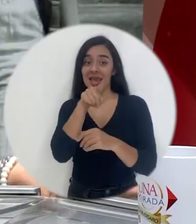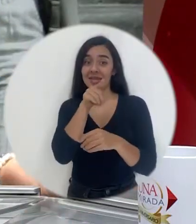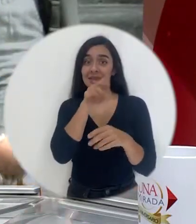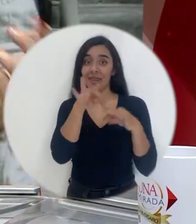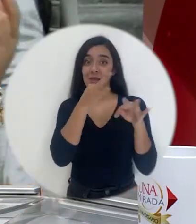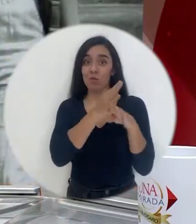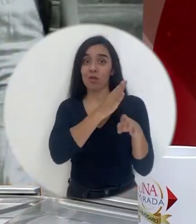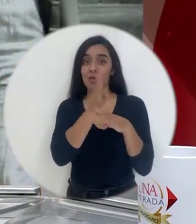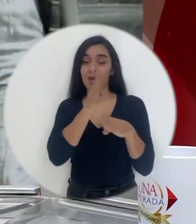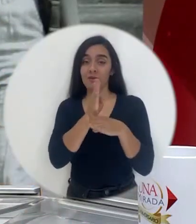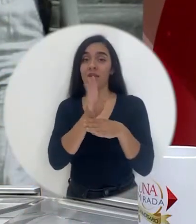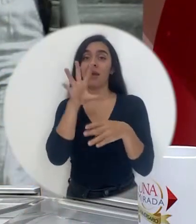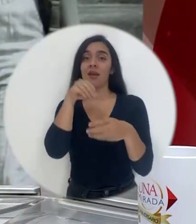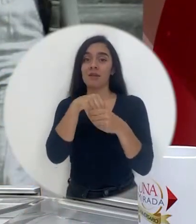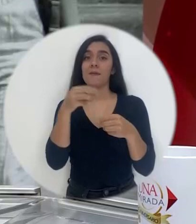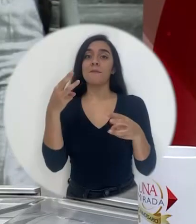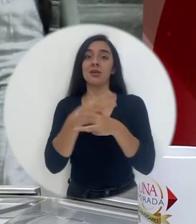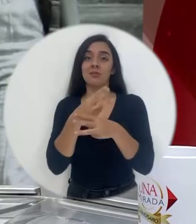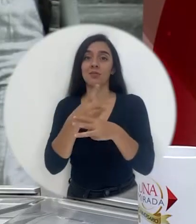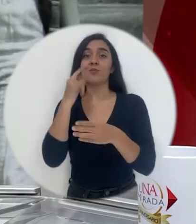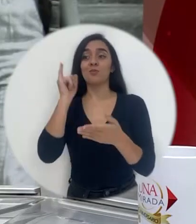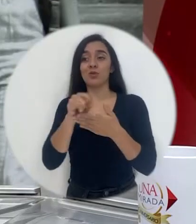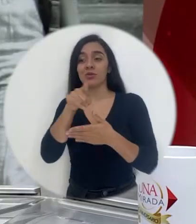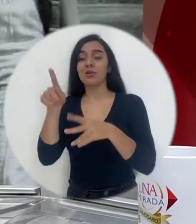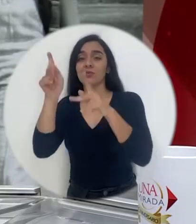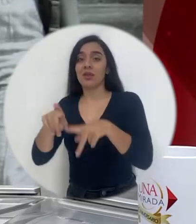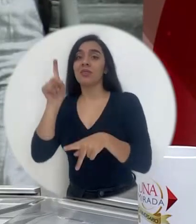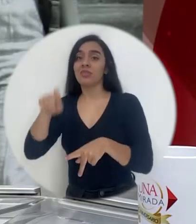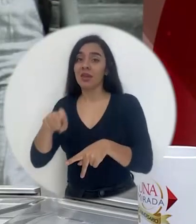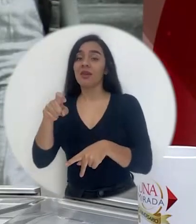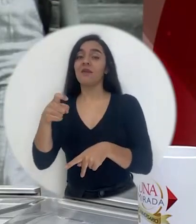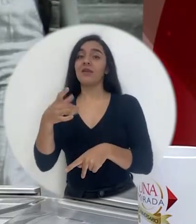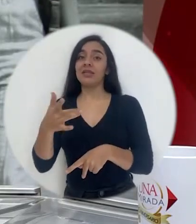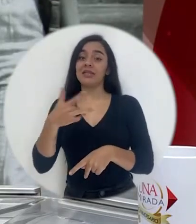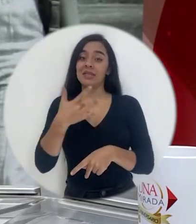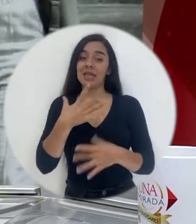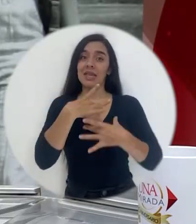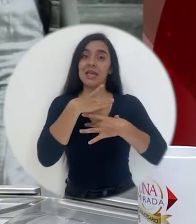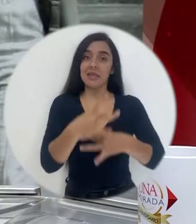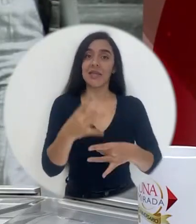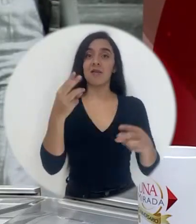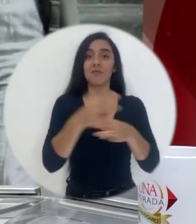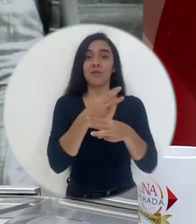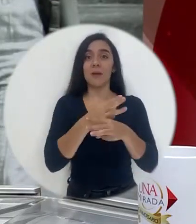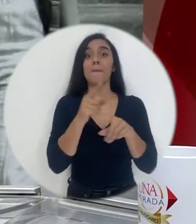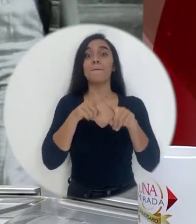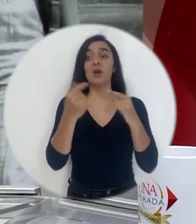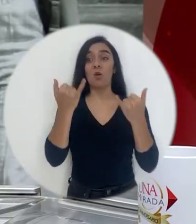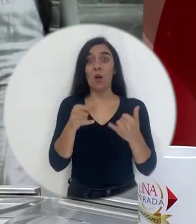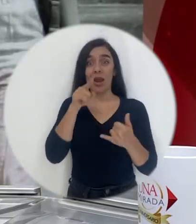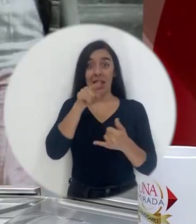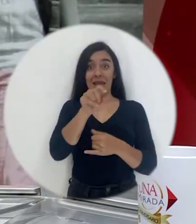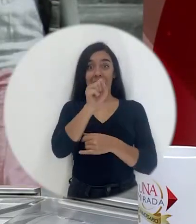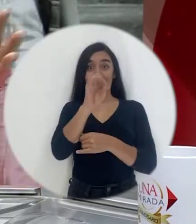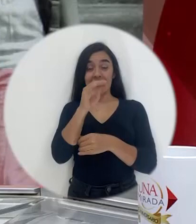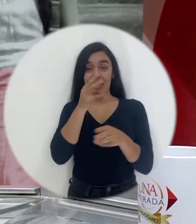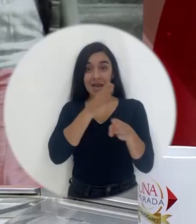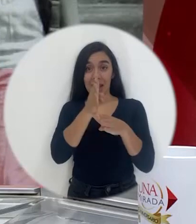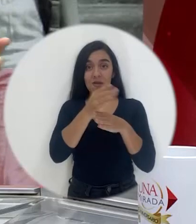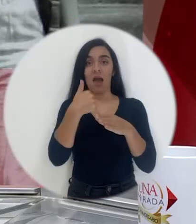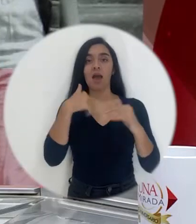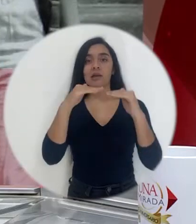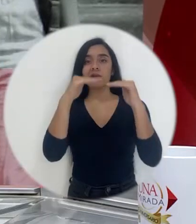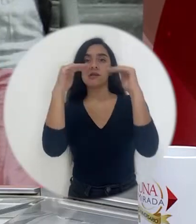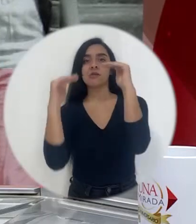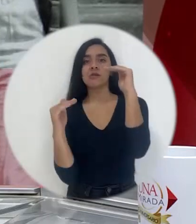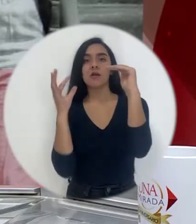matemáticas, ¿verdad? Tienen que desarrollar esas habilidades. No obstante, incluso en este tema hasta estamos enfrentando una brecha de género porque como hablamos